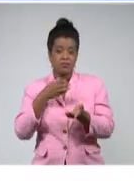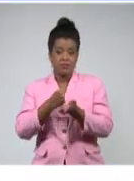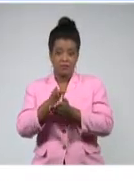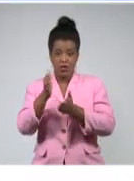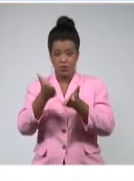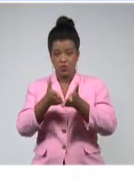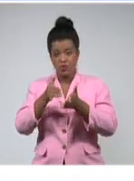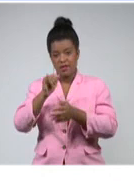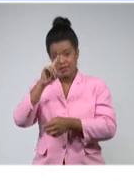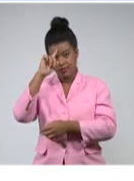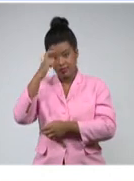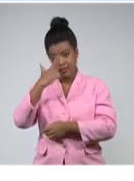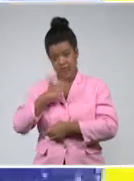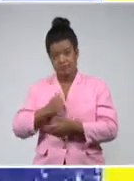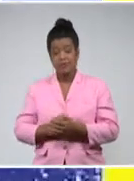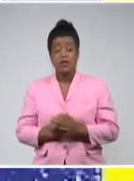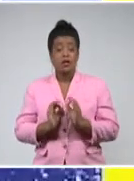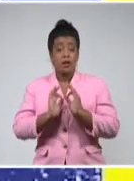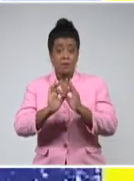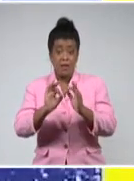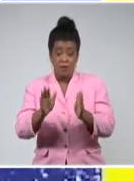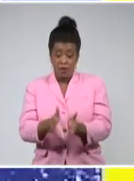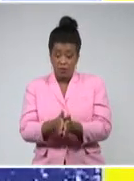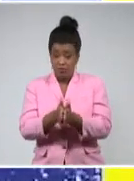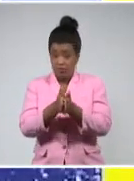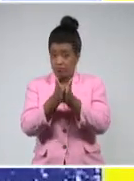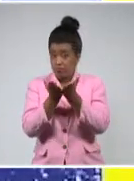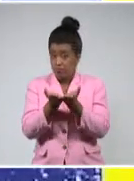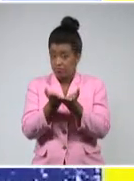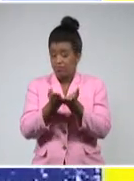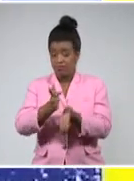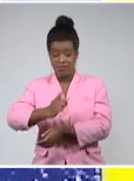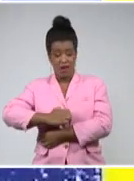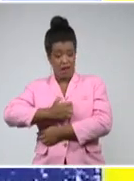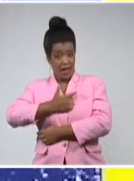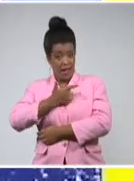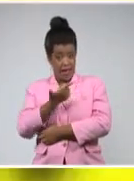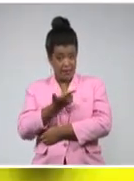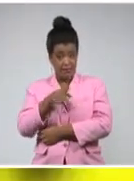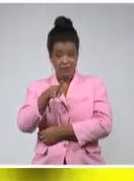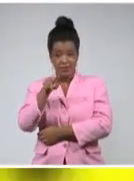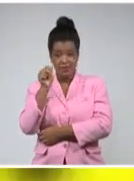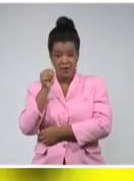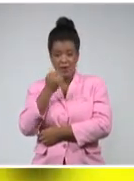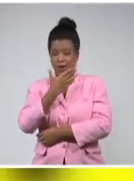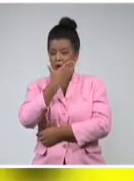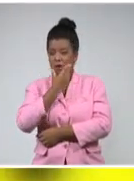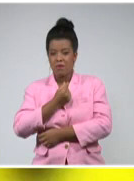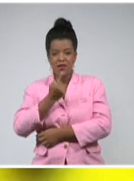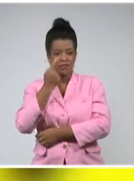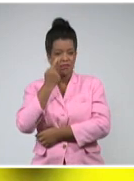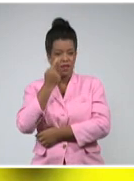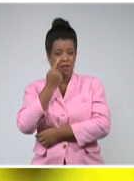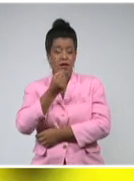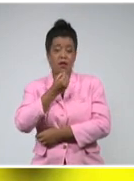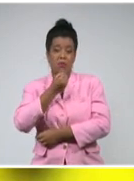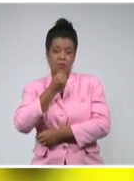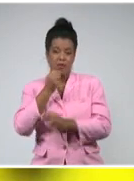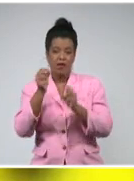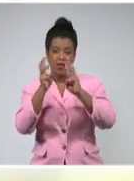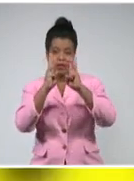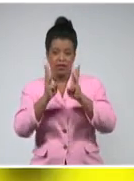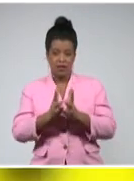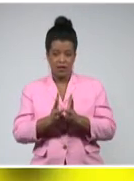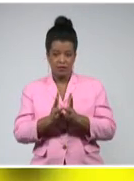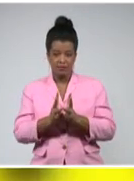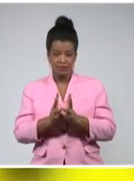Este pesquisado directorio del octavo salón de arte contemporáneo puede descargarse desde la plataforma vijar.net